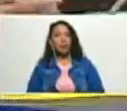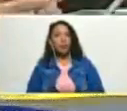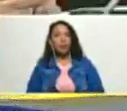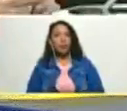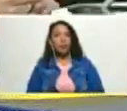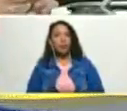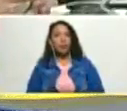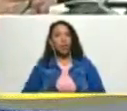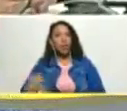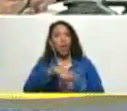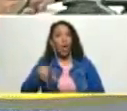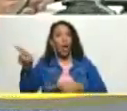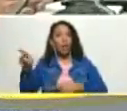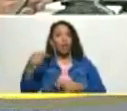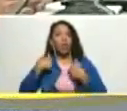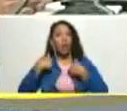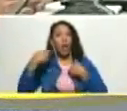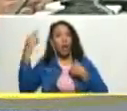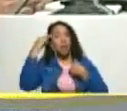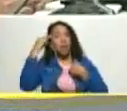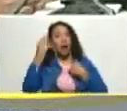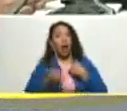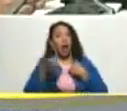todo esto me venía a la mente ayer